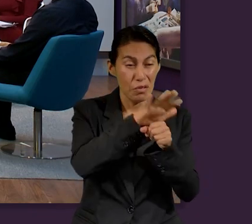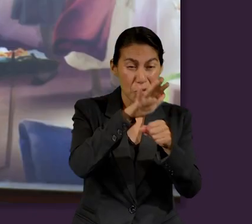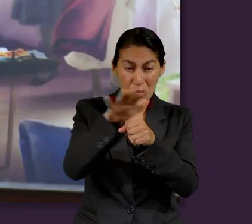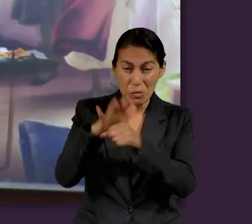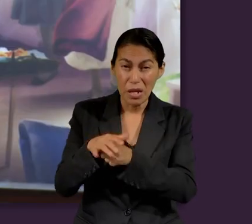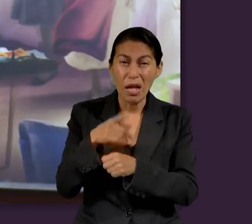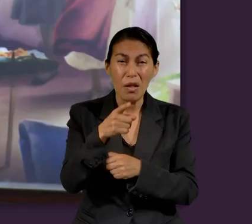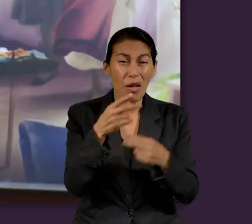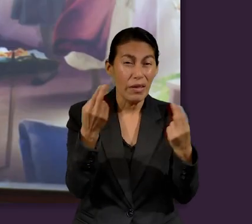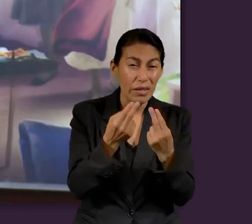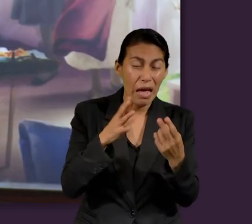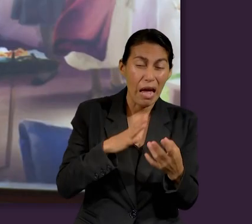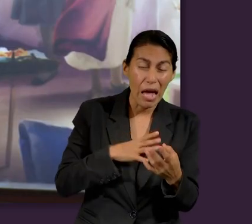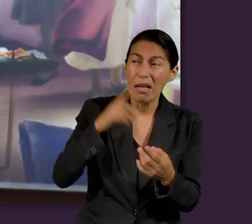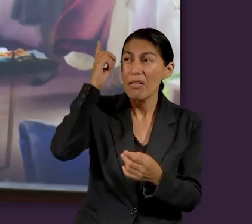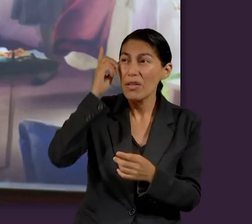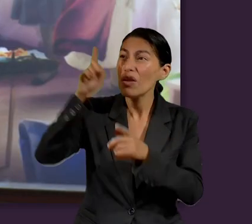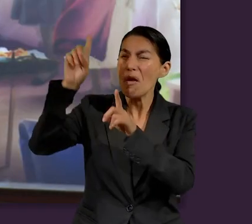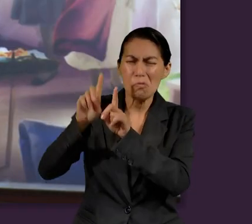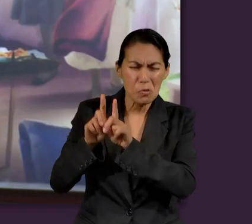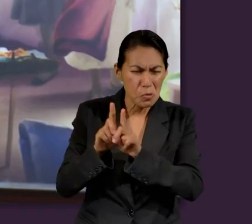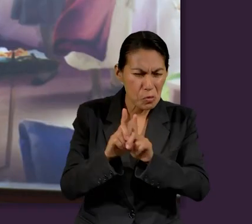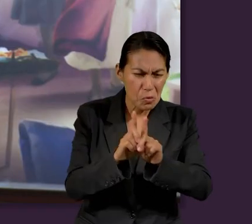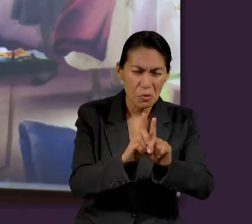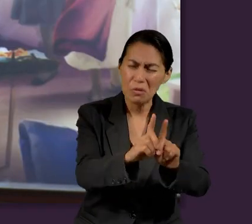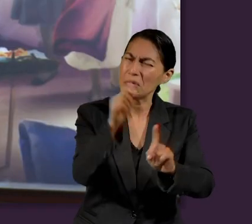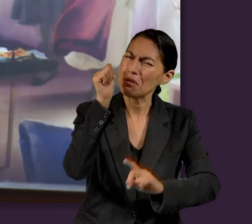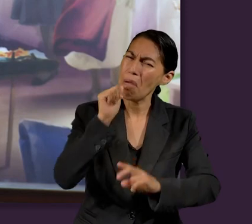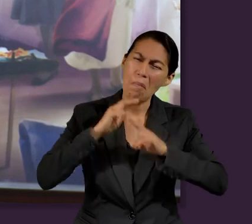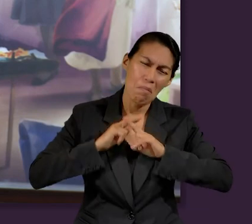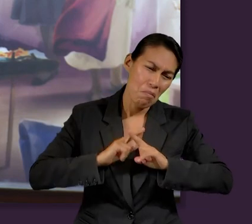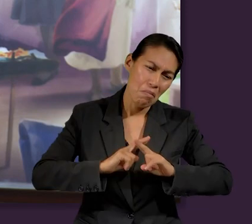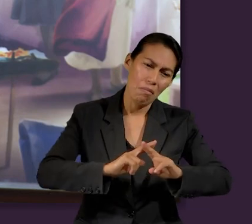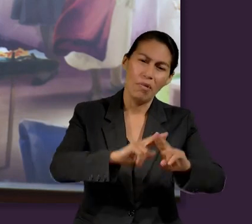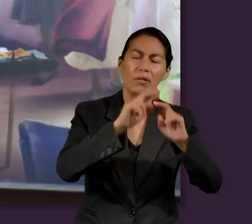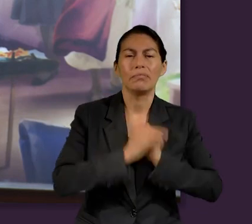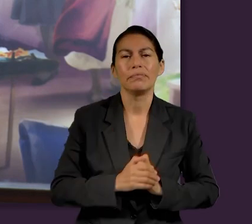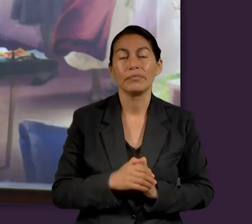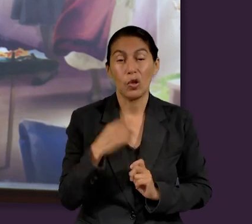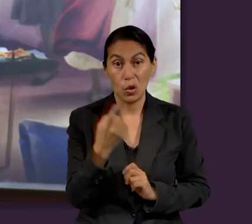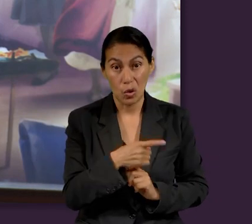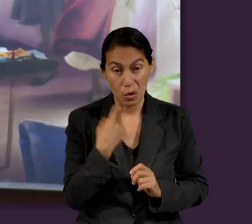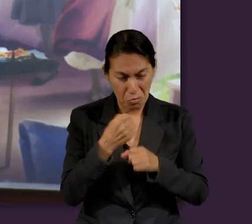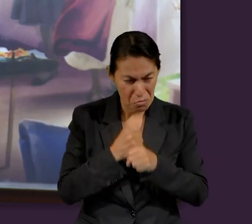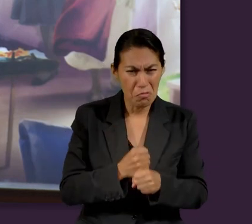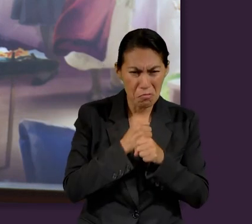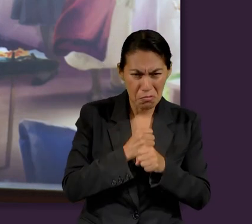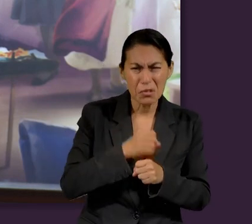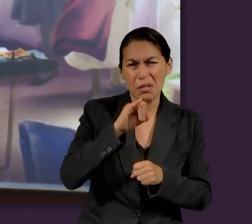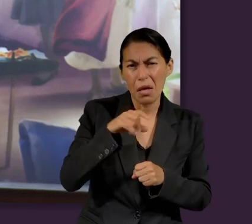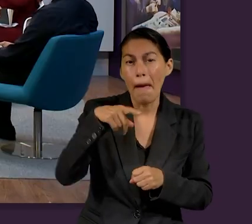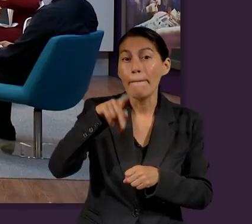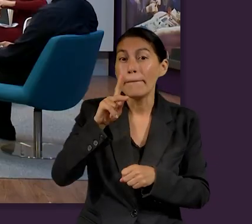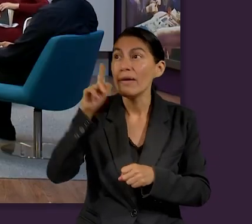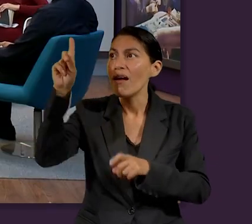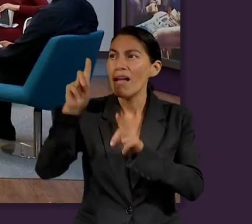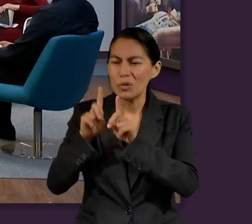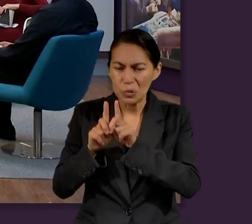necesidades y donde quiera que vayas estaré contigo. Entonces, sí vamos a sufrir, pero él va a estar con nosotros.